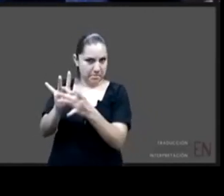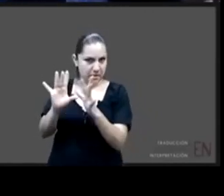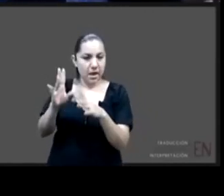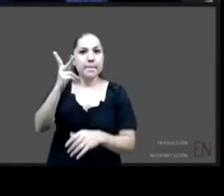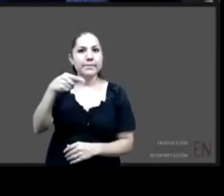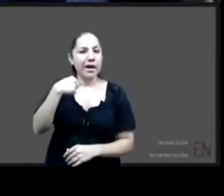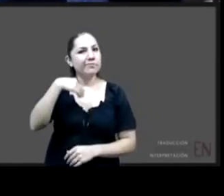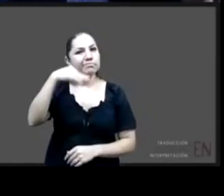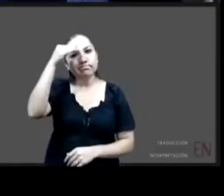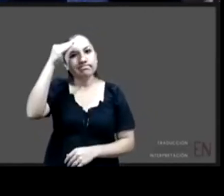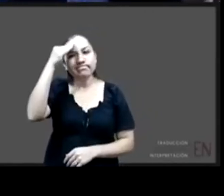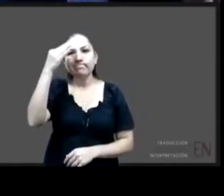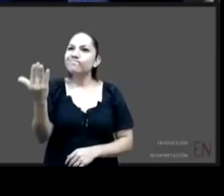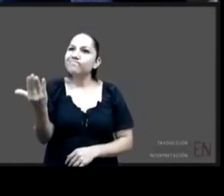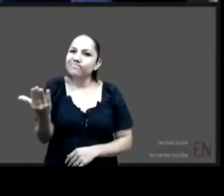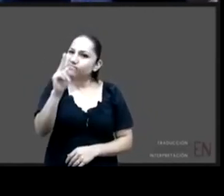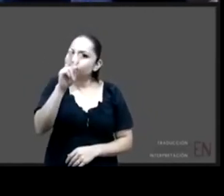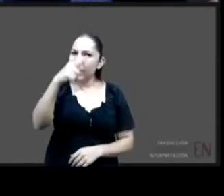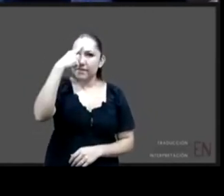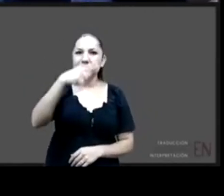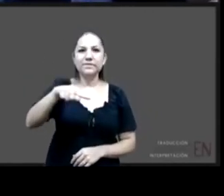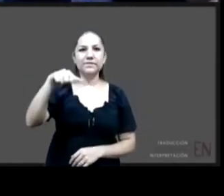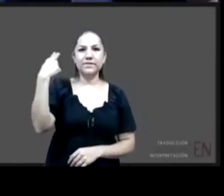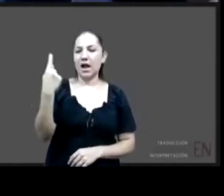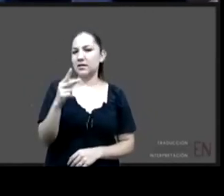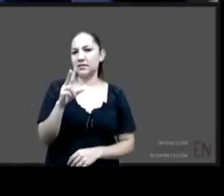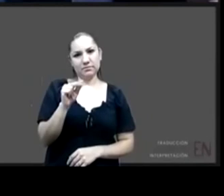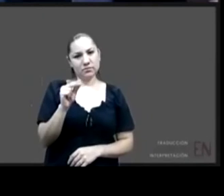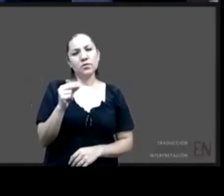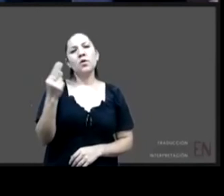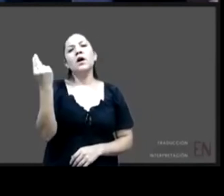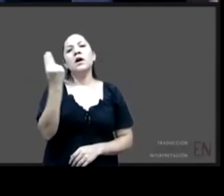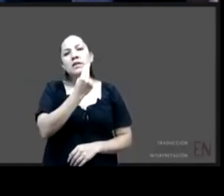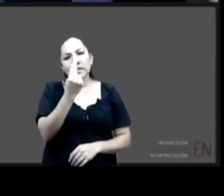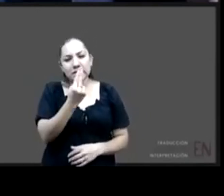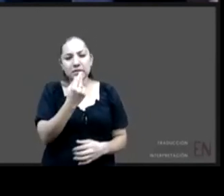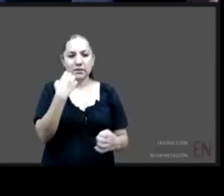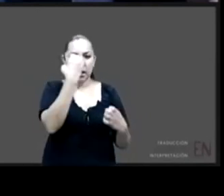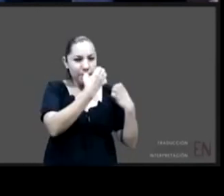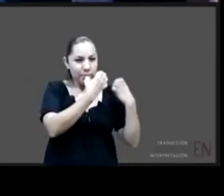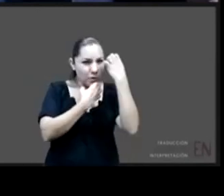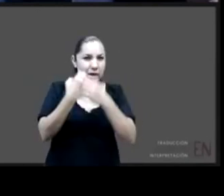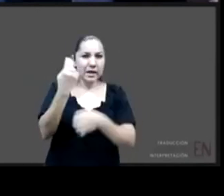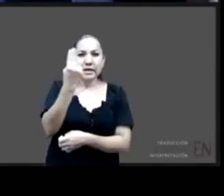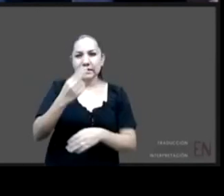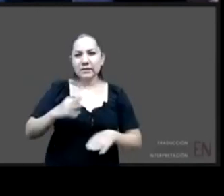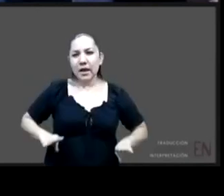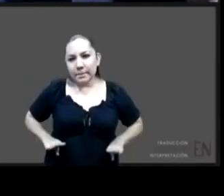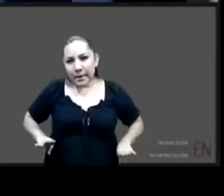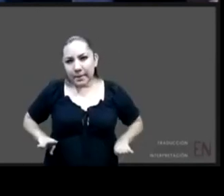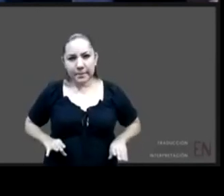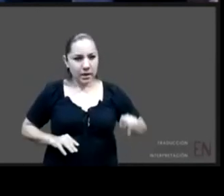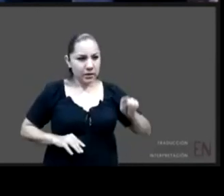donde un poco de observación y voluntades podrían irrumpir de manera muy creativa